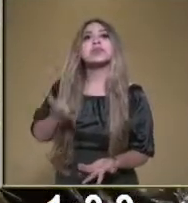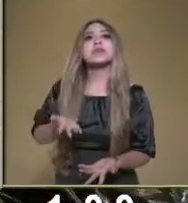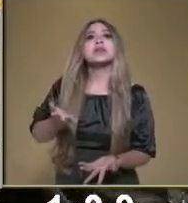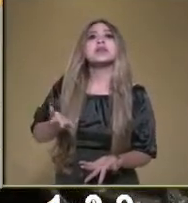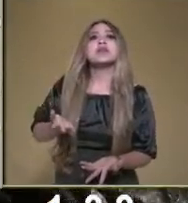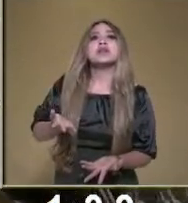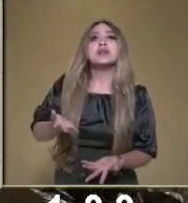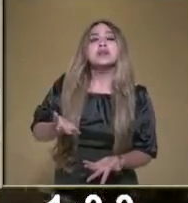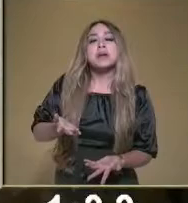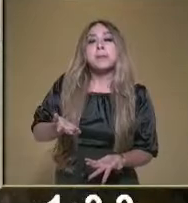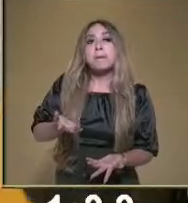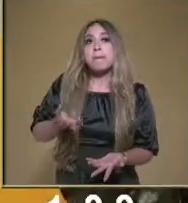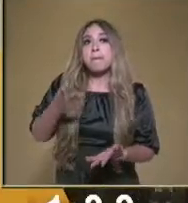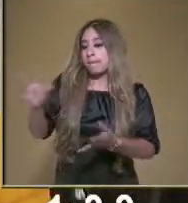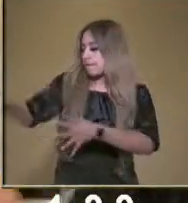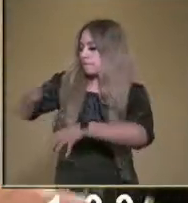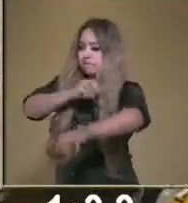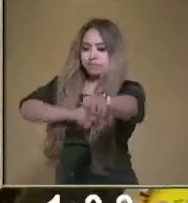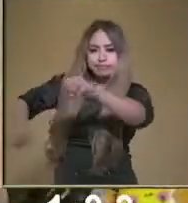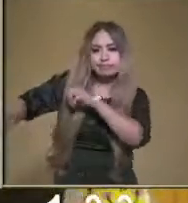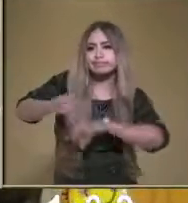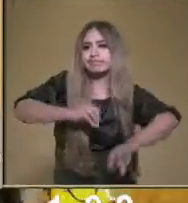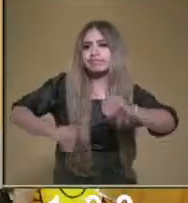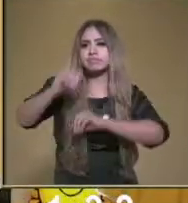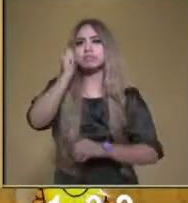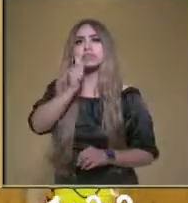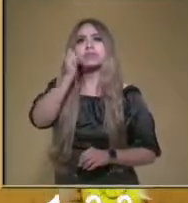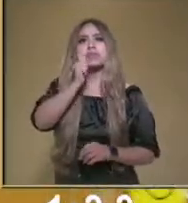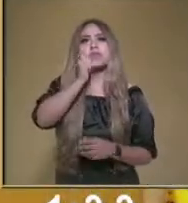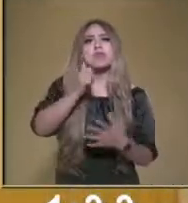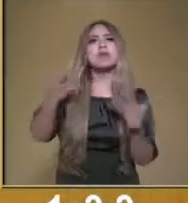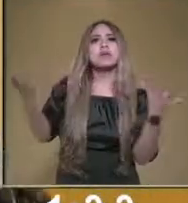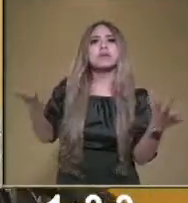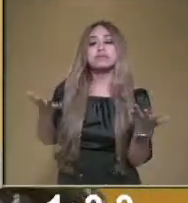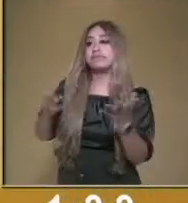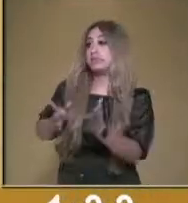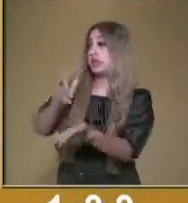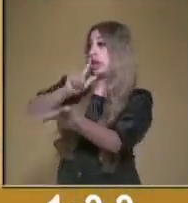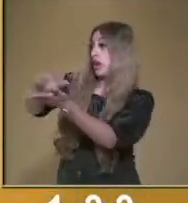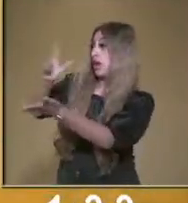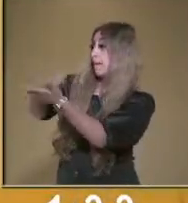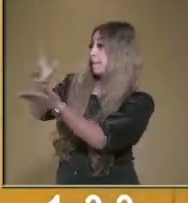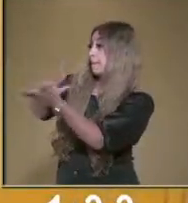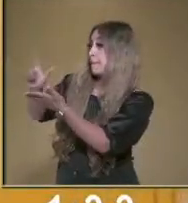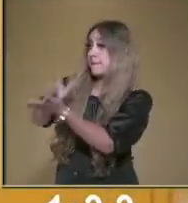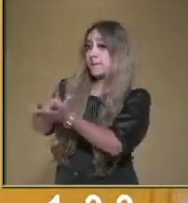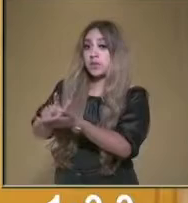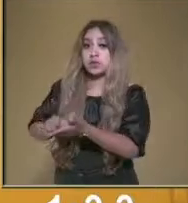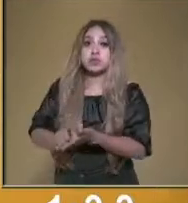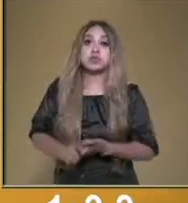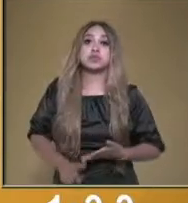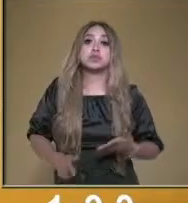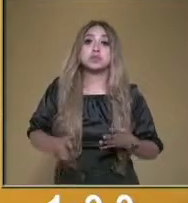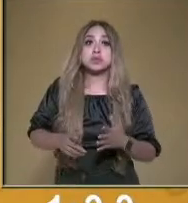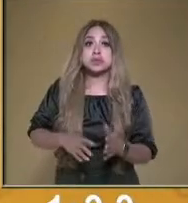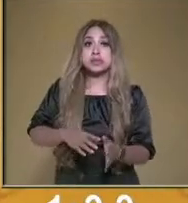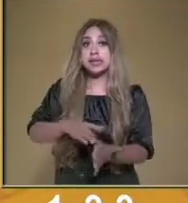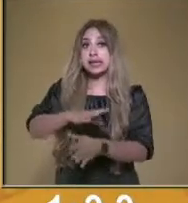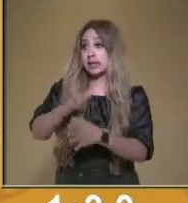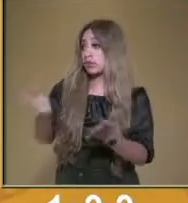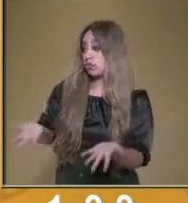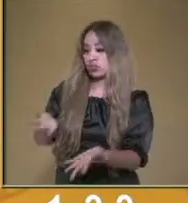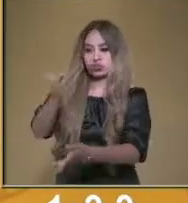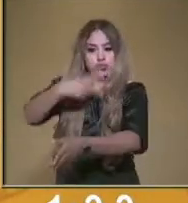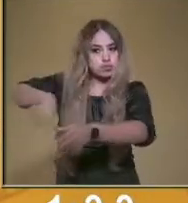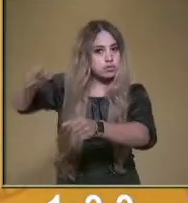recoger porque siempre tenemos que ser muy limpios, higiénicos, para que nuestro ambiente esté